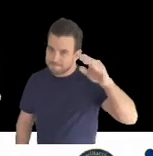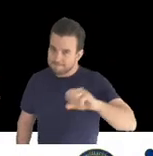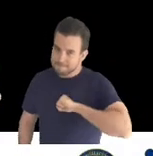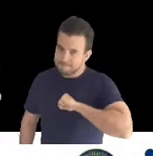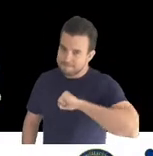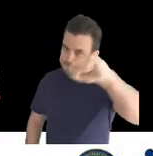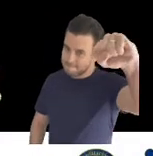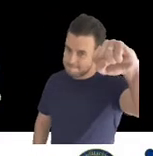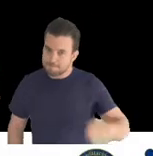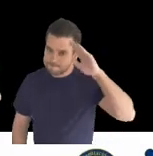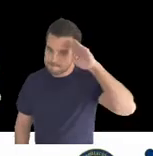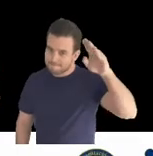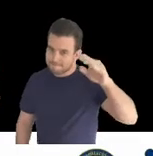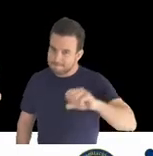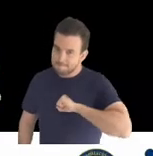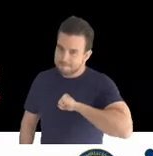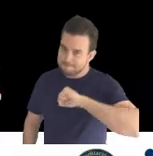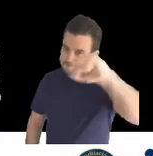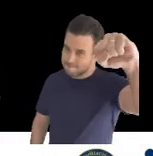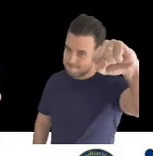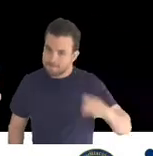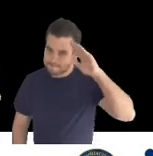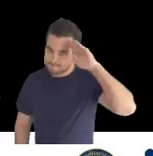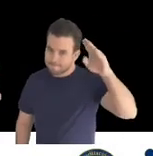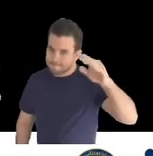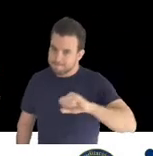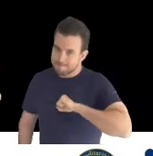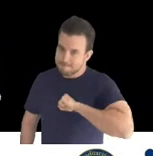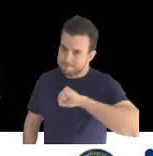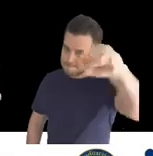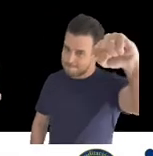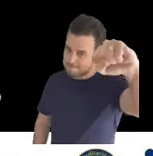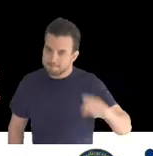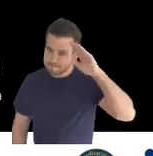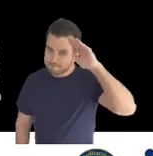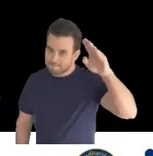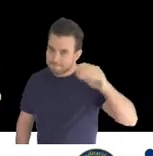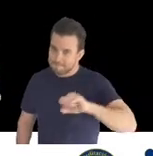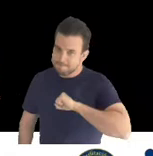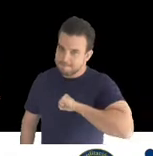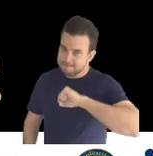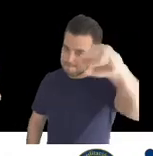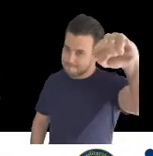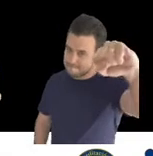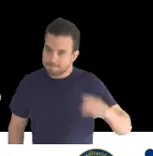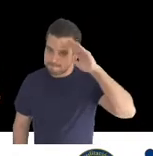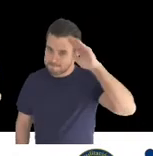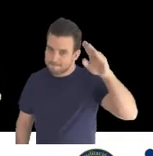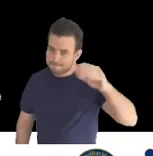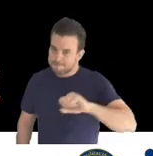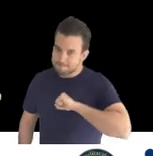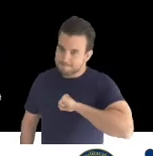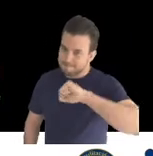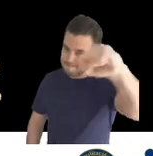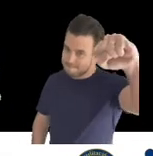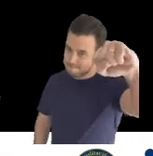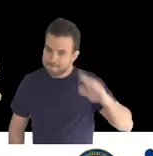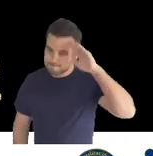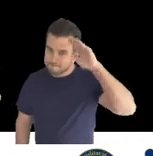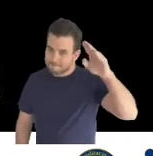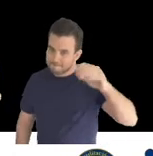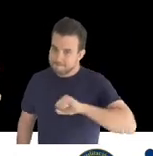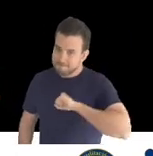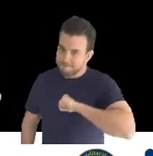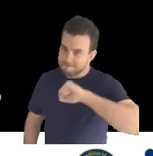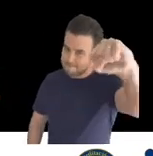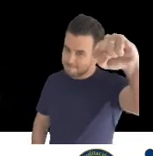Ser egresado a la Universidad de Iowa y tener éxito en lo que hace uno es un orgullo. Es un orgullo porque es